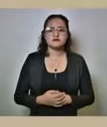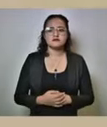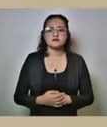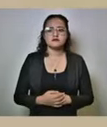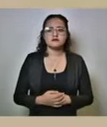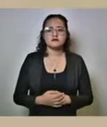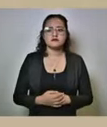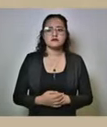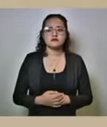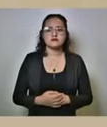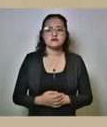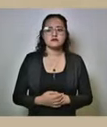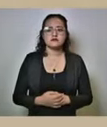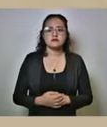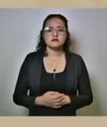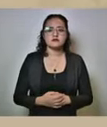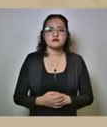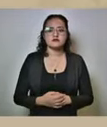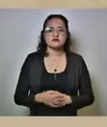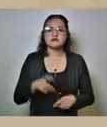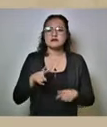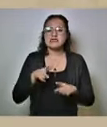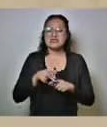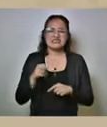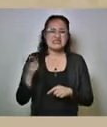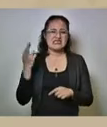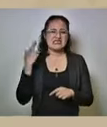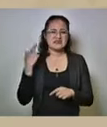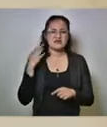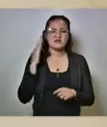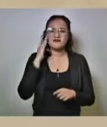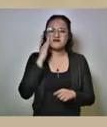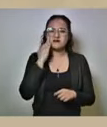desactiva tu audio del facebook para que pueda entrar limpio